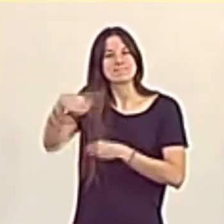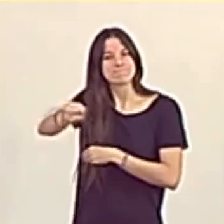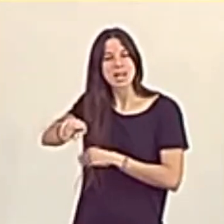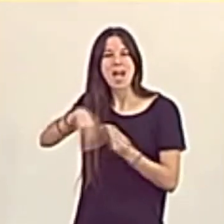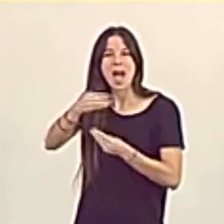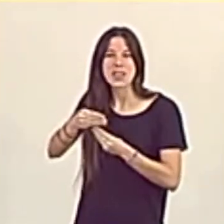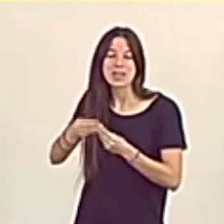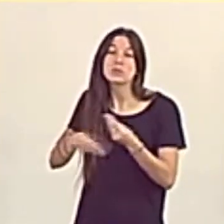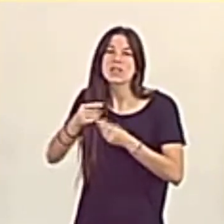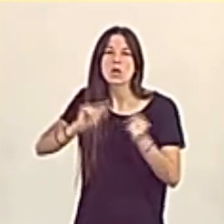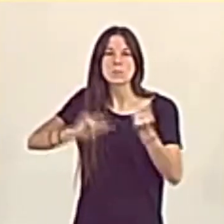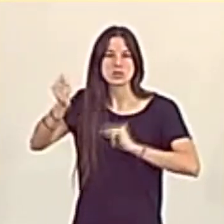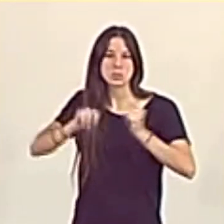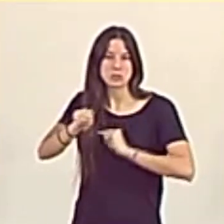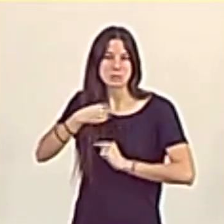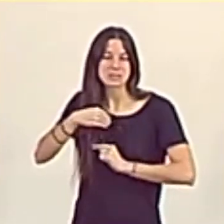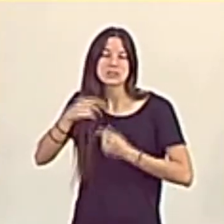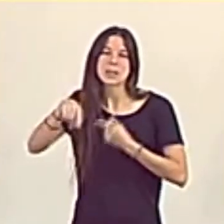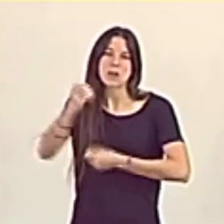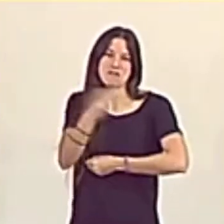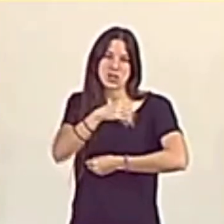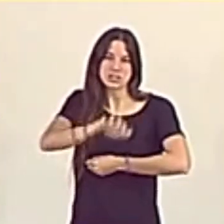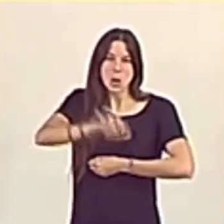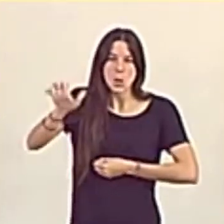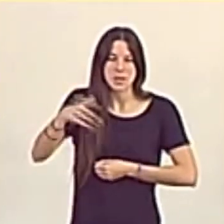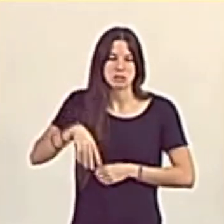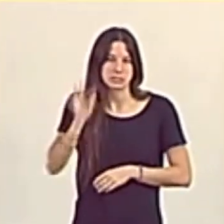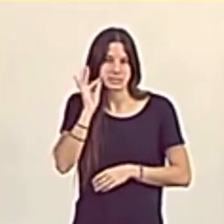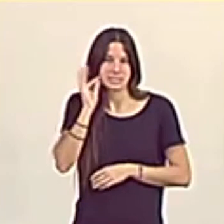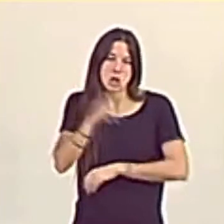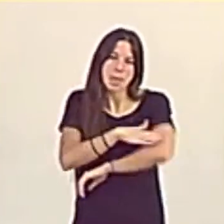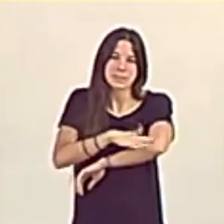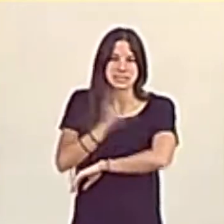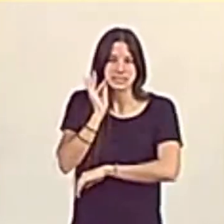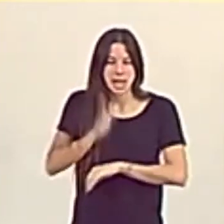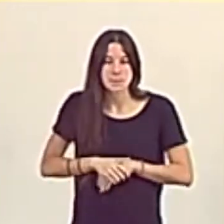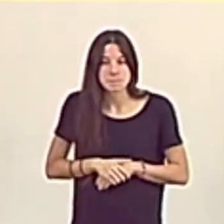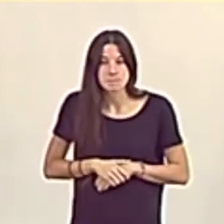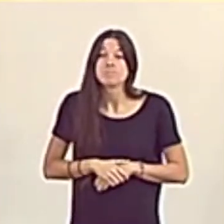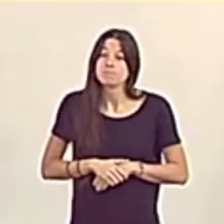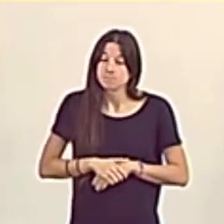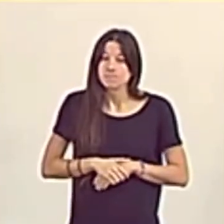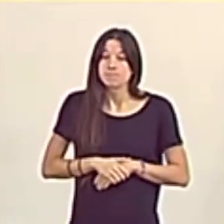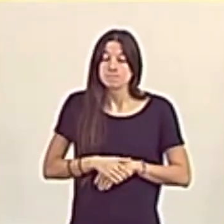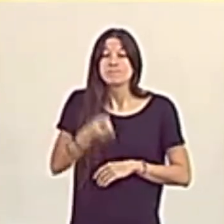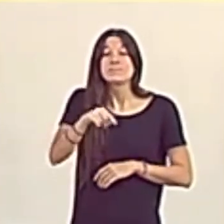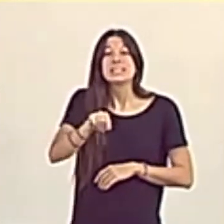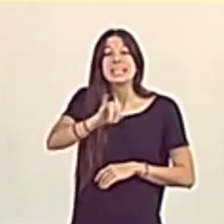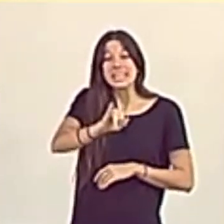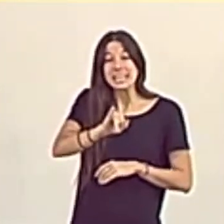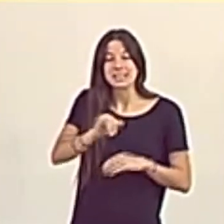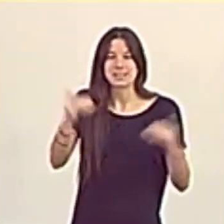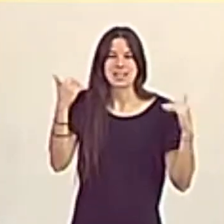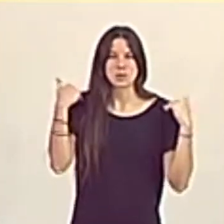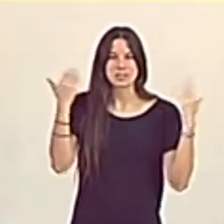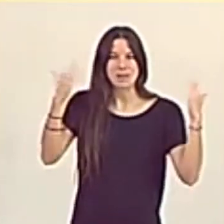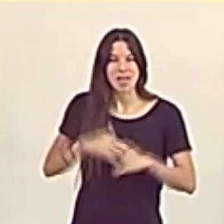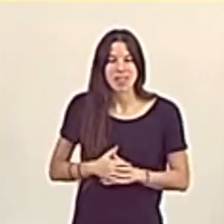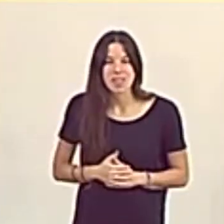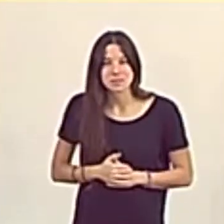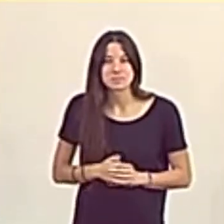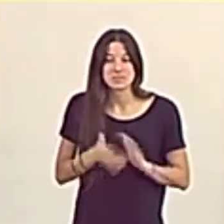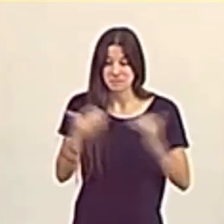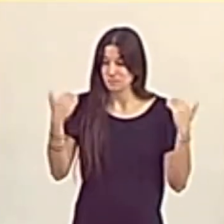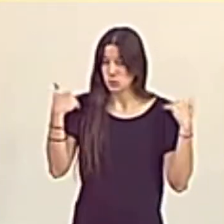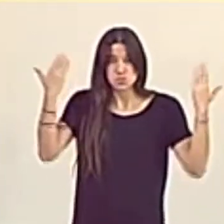estos presupuestos y los fondos europeos, señora ministra. Sí, irresponsabilidad. Ese es el